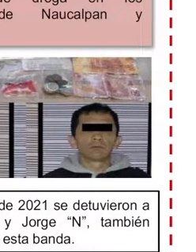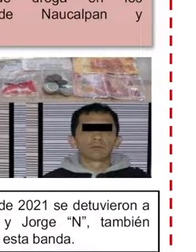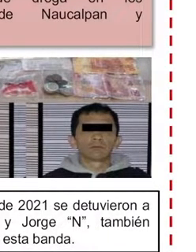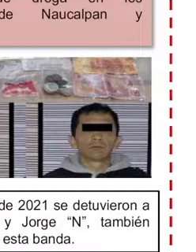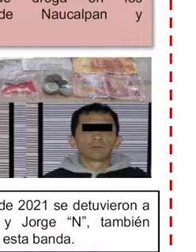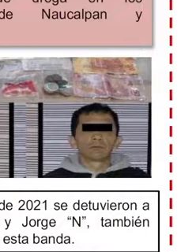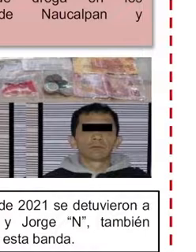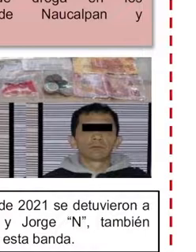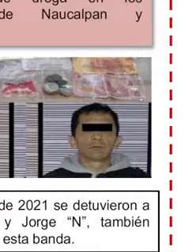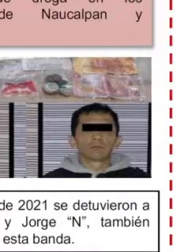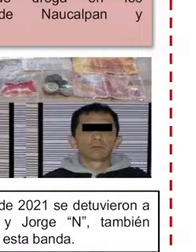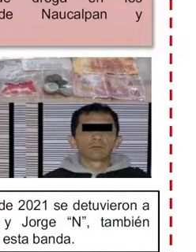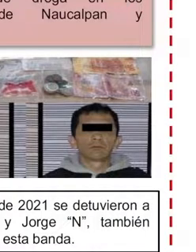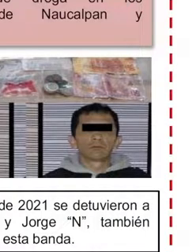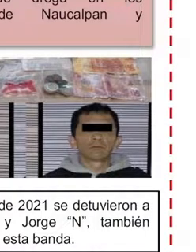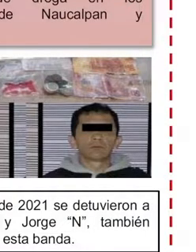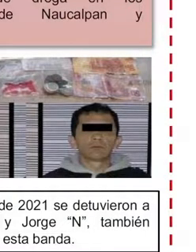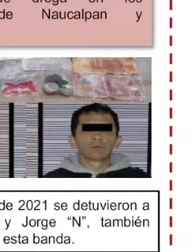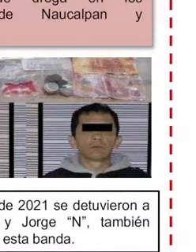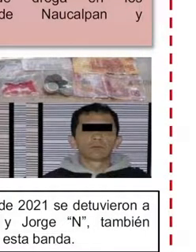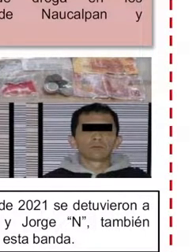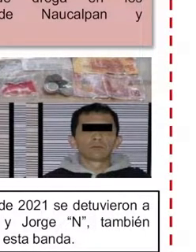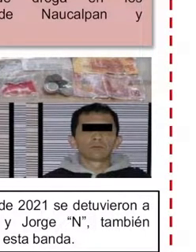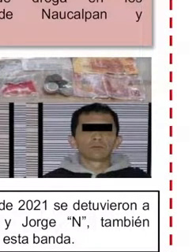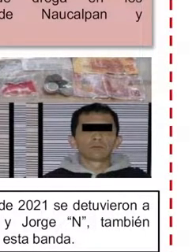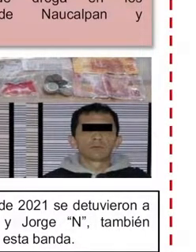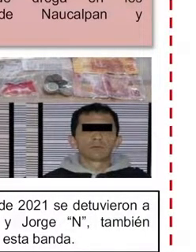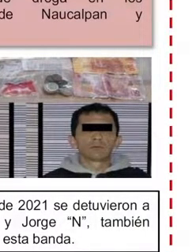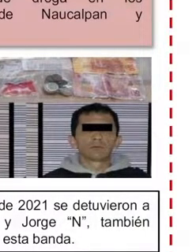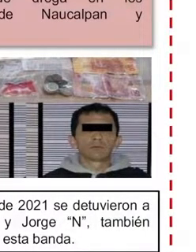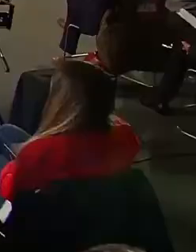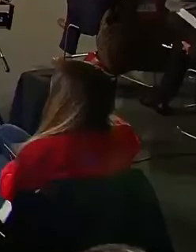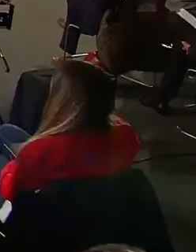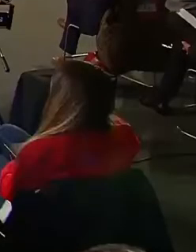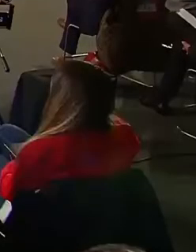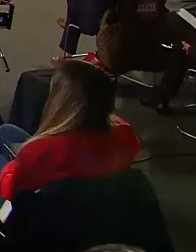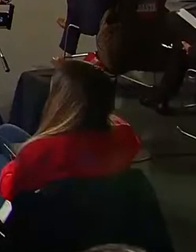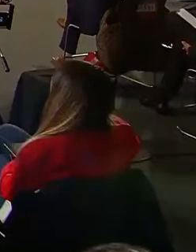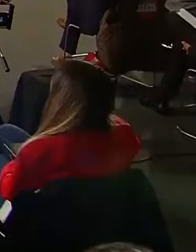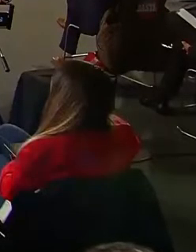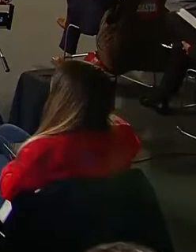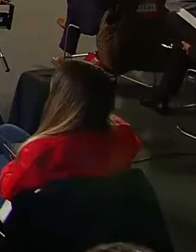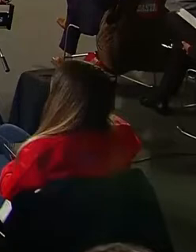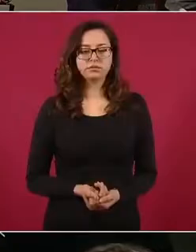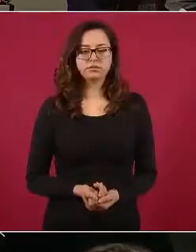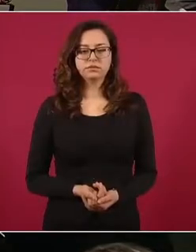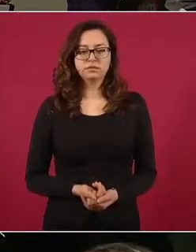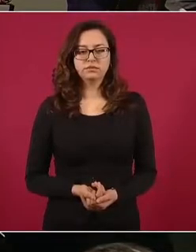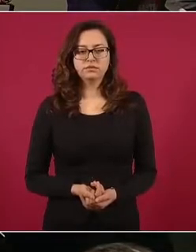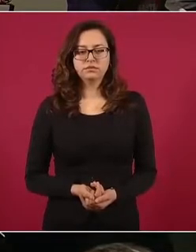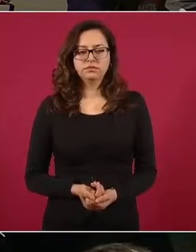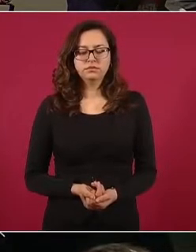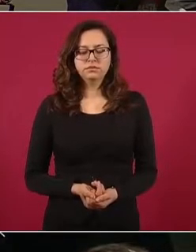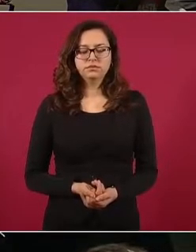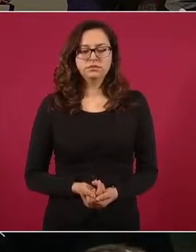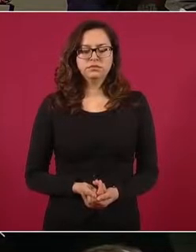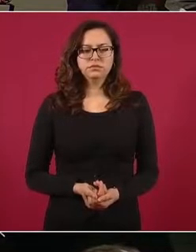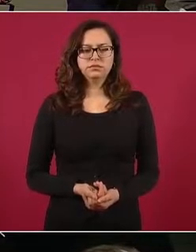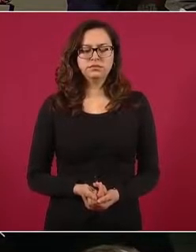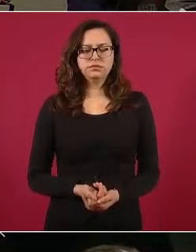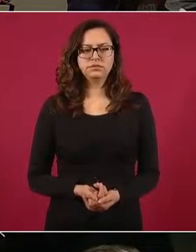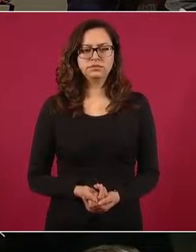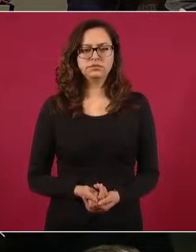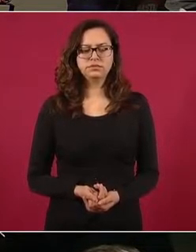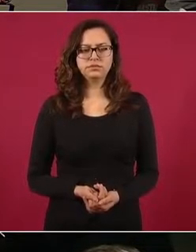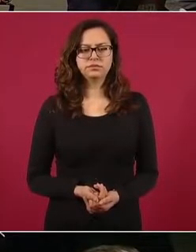en contra de siete elementos de la Policía de Investigación de la Fiscalía del Estado de México, quienes